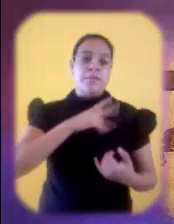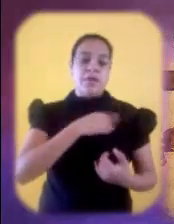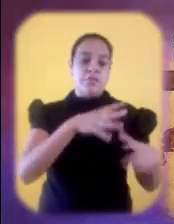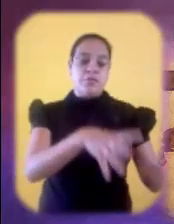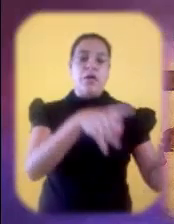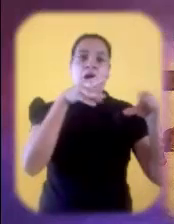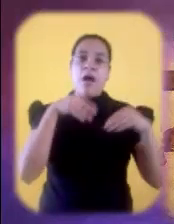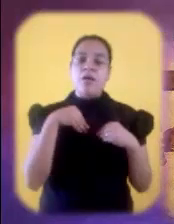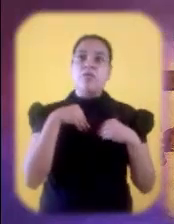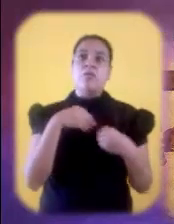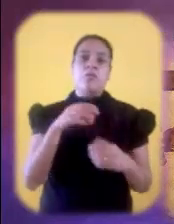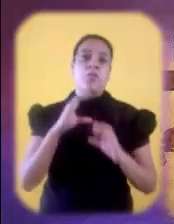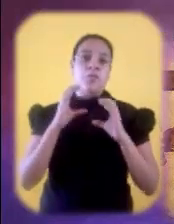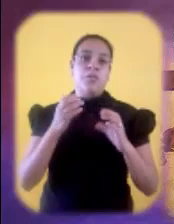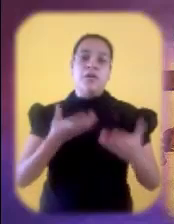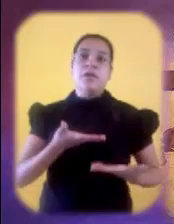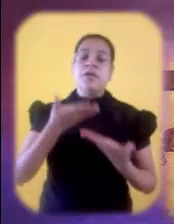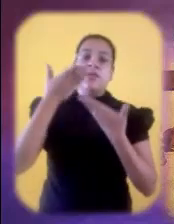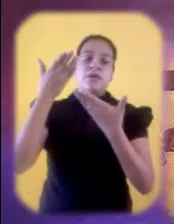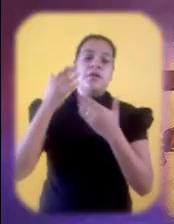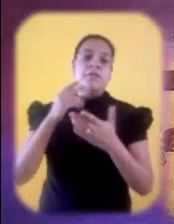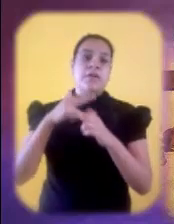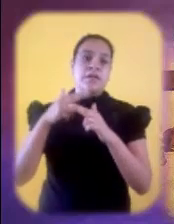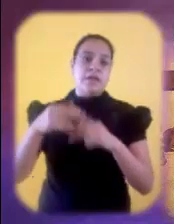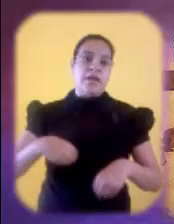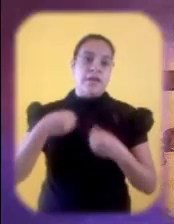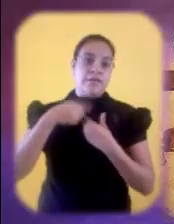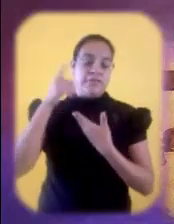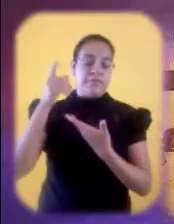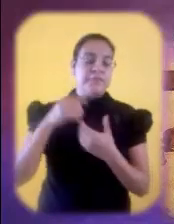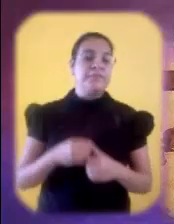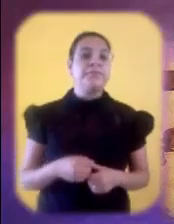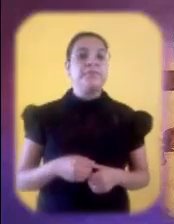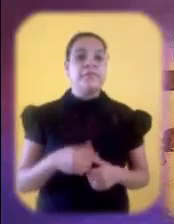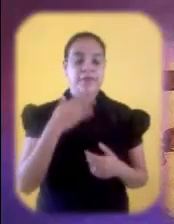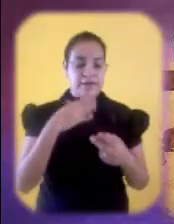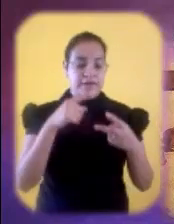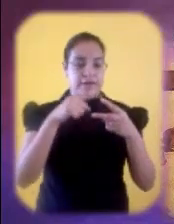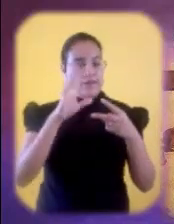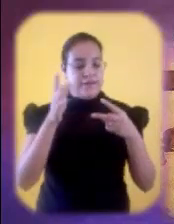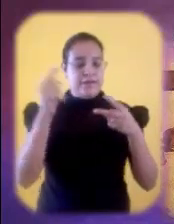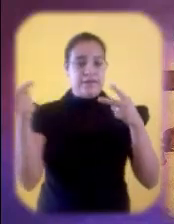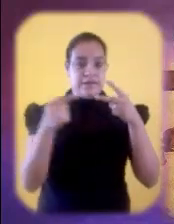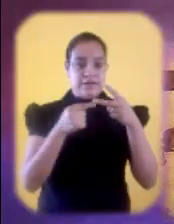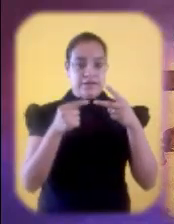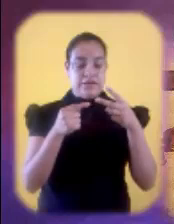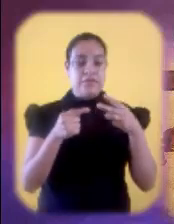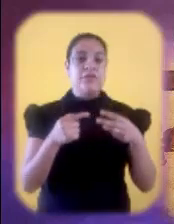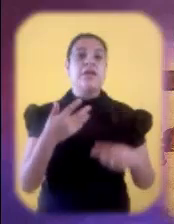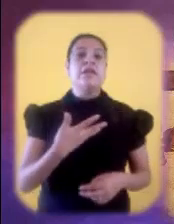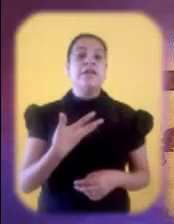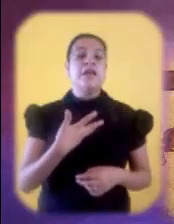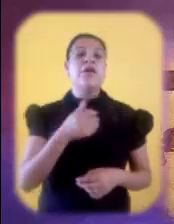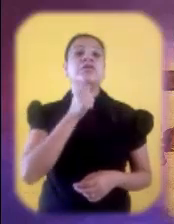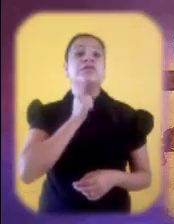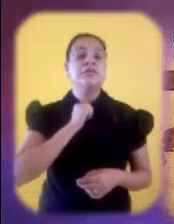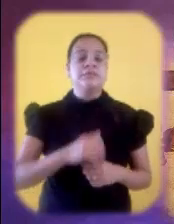como su propio hijo y lo protege, lo cuida y lo lleva hasta la vida. La segunda palabra que nos ofrece